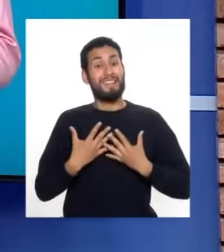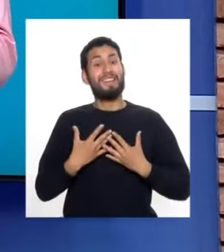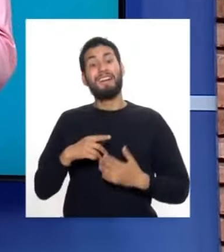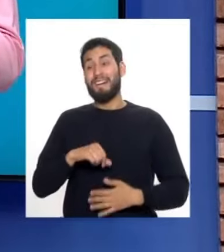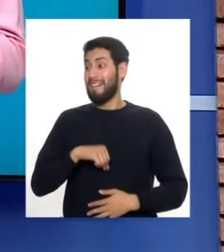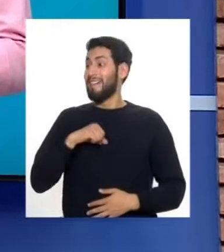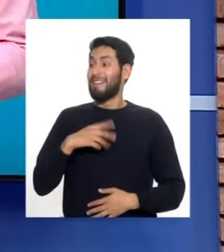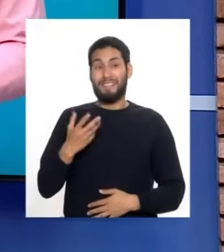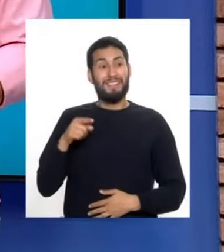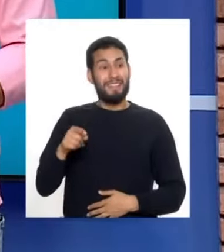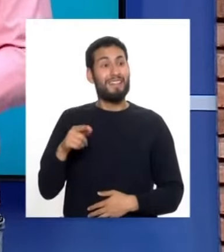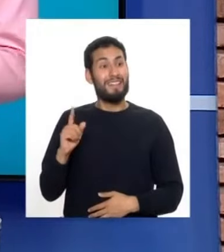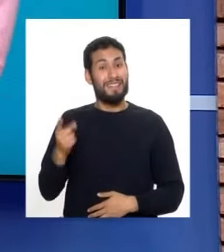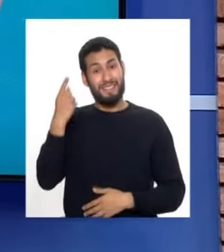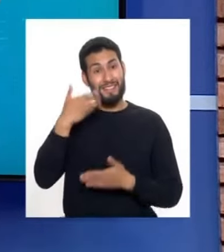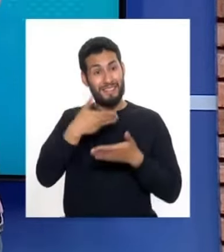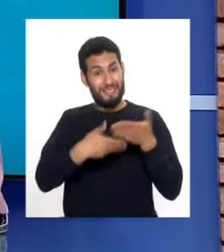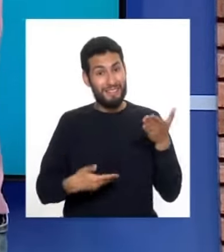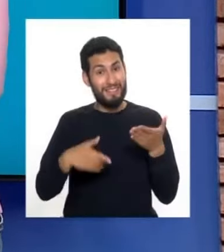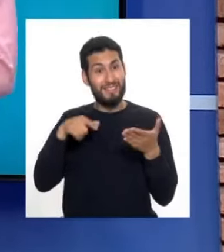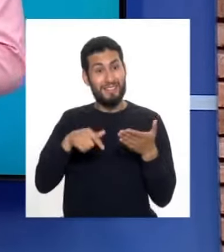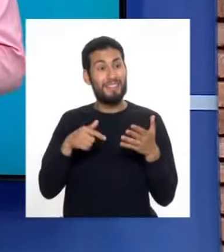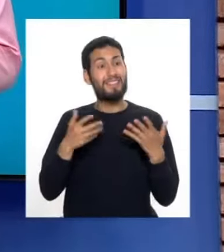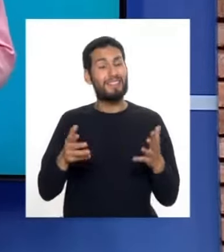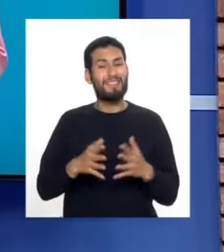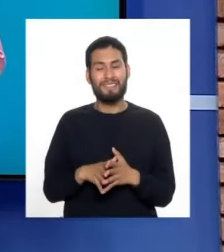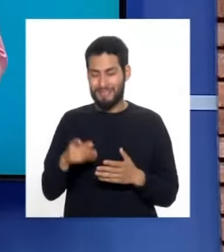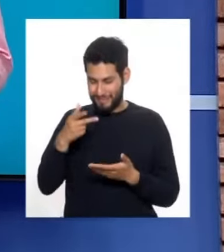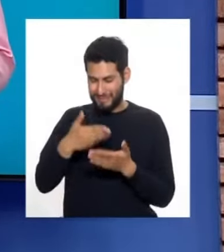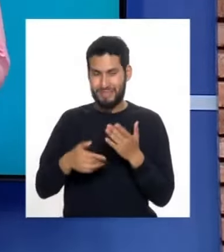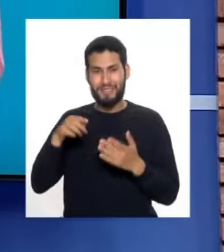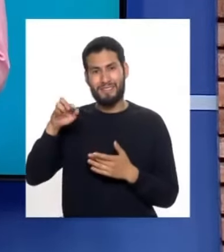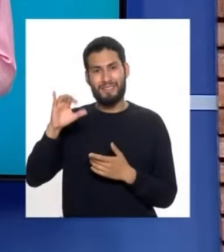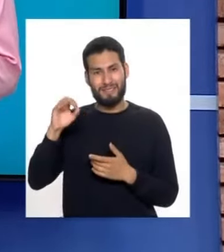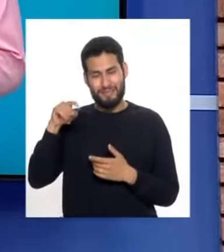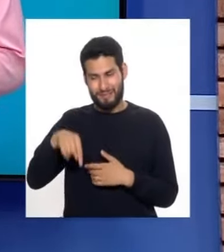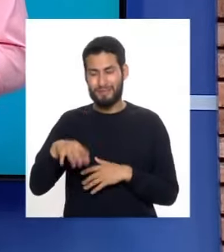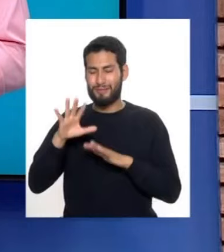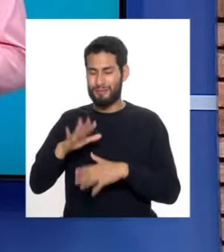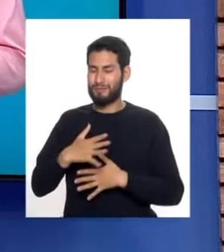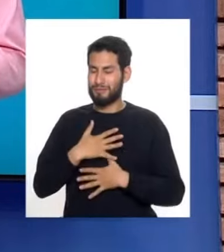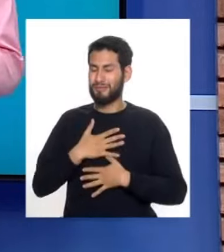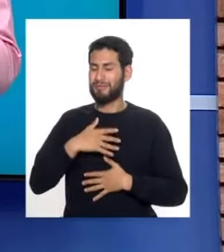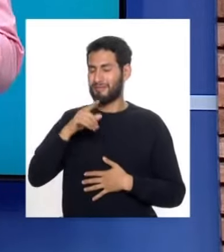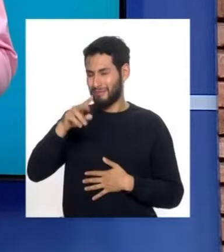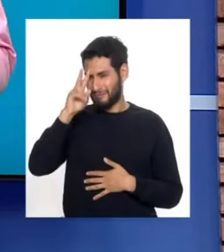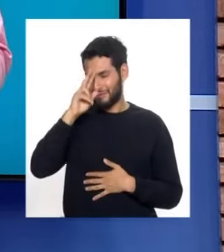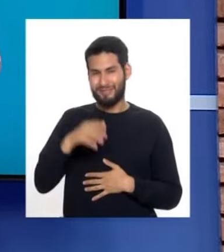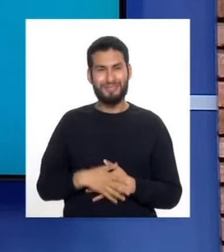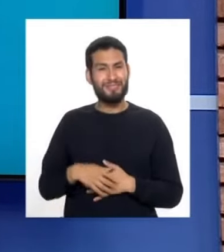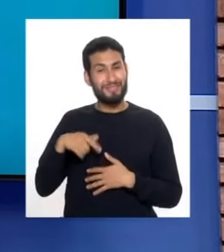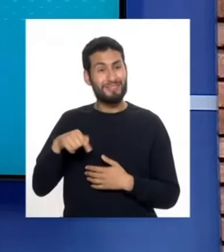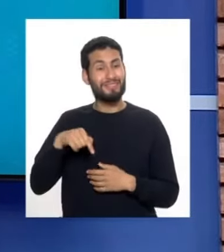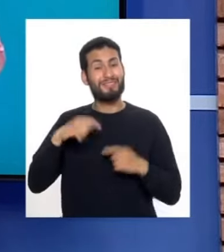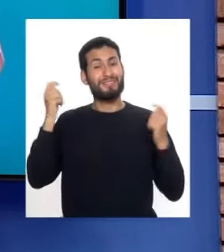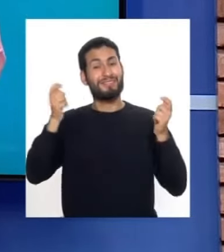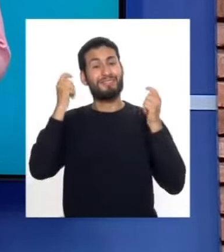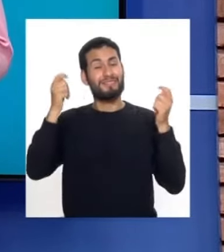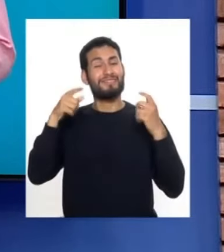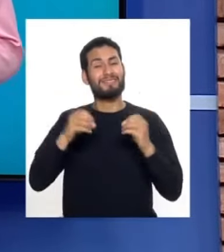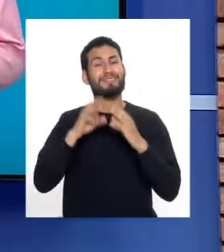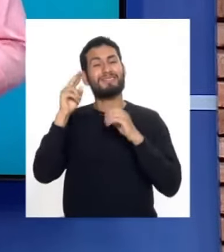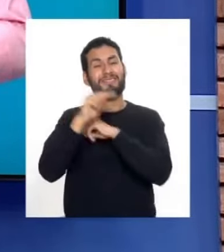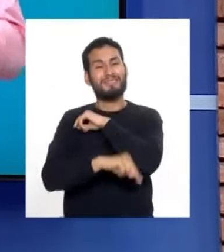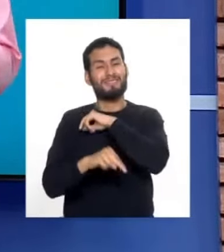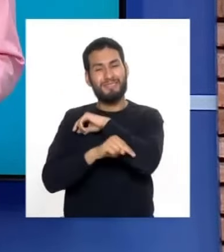orgullo, porque sería el primer documento que certificaría que el Pisco es nuestro. Así que ya saben, este domingo celebramos el Día